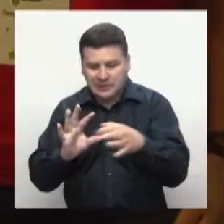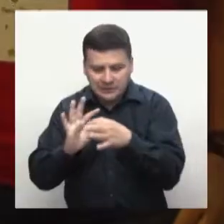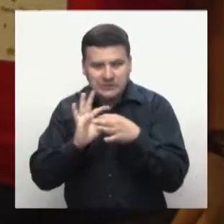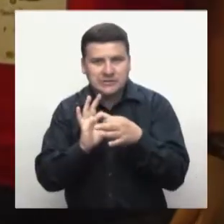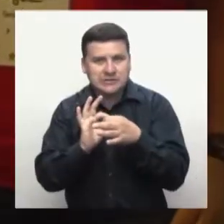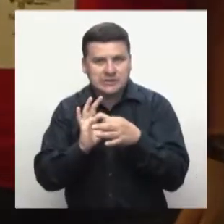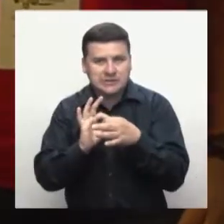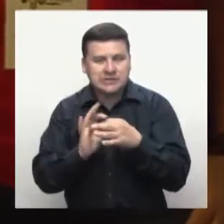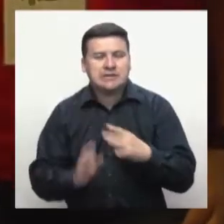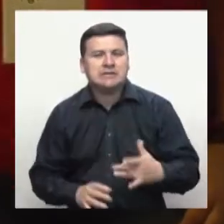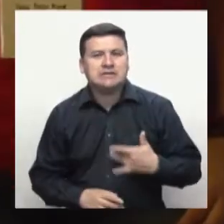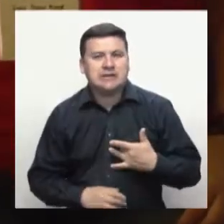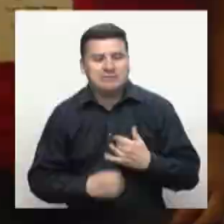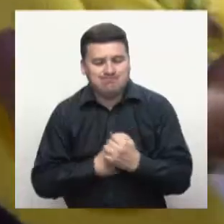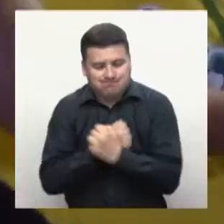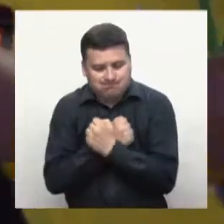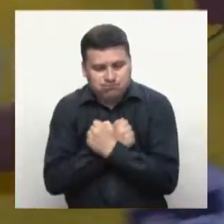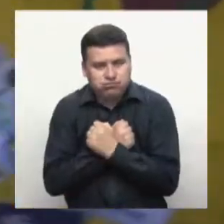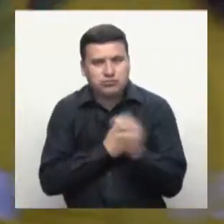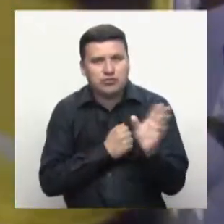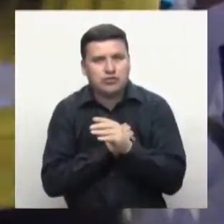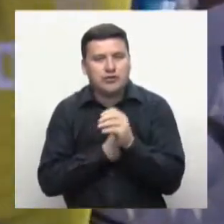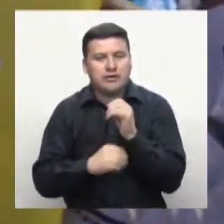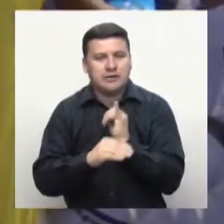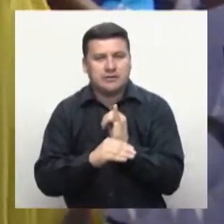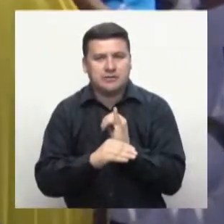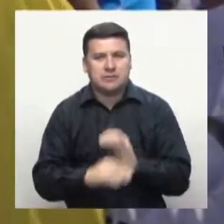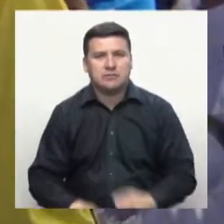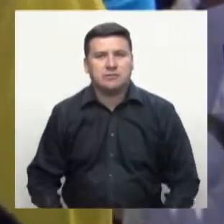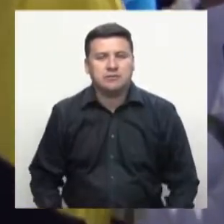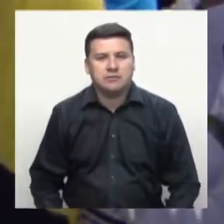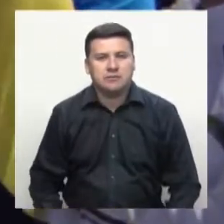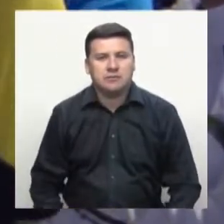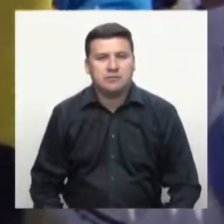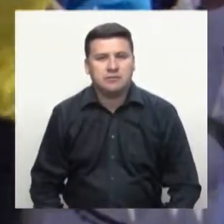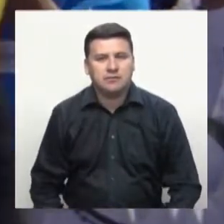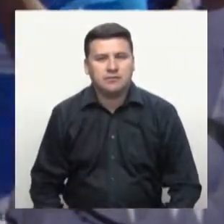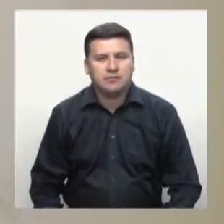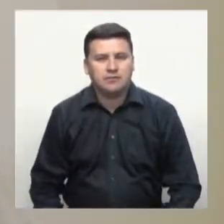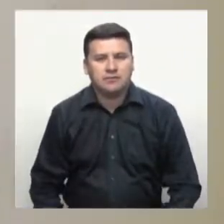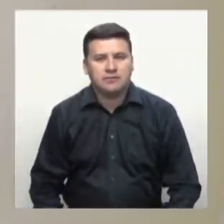generación de lazos de solidaridad y sentido de pertenencia con la institución.